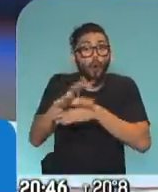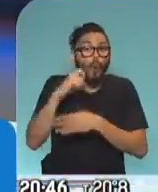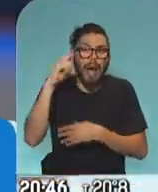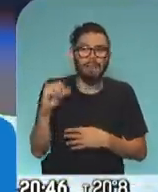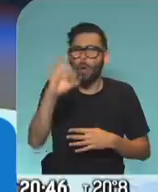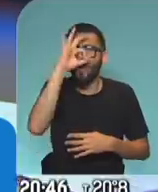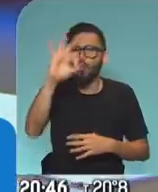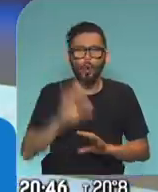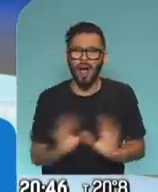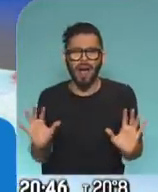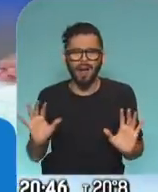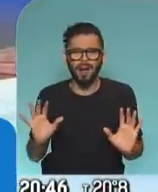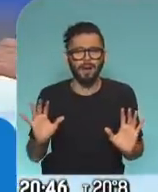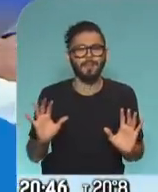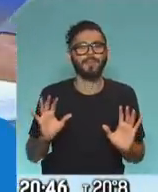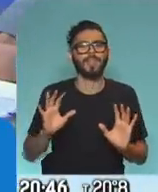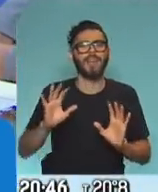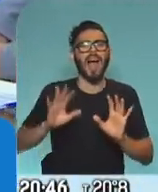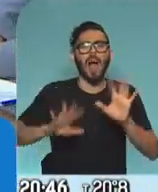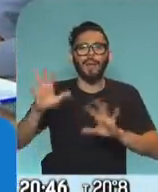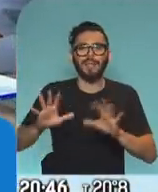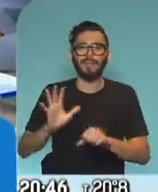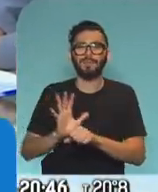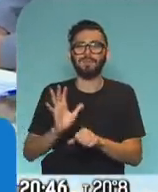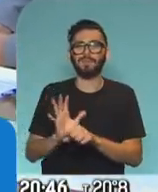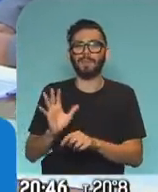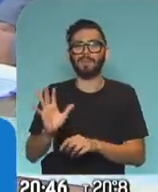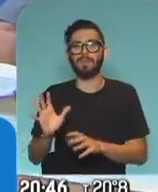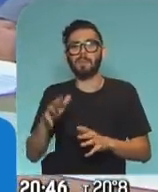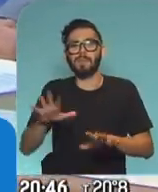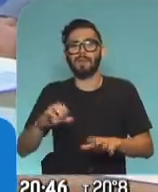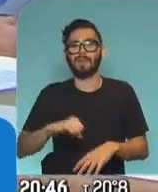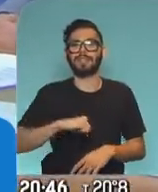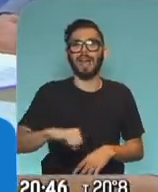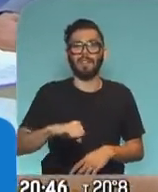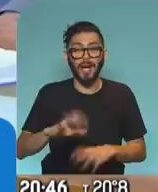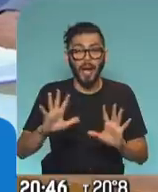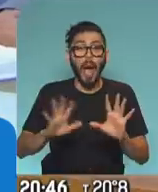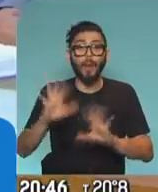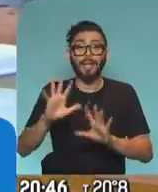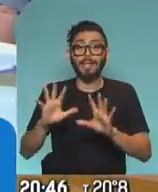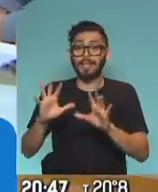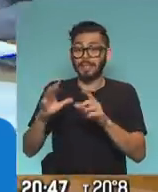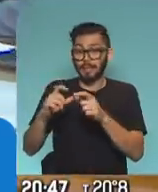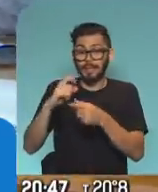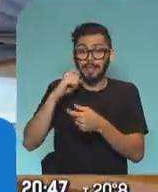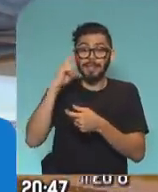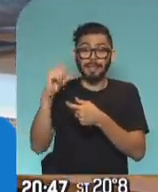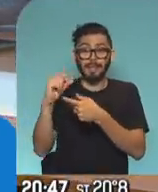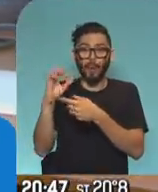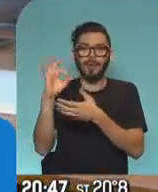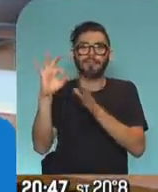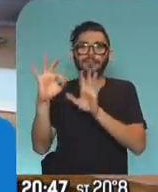veces la trampa de cualquiera de estos posibles estafadores que están haciendo es poner el logo de ANSES, o sea, una imagen